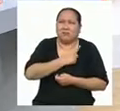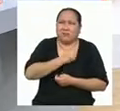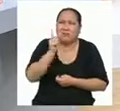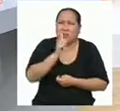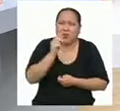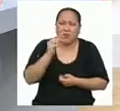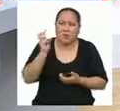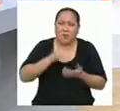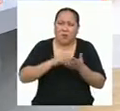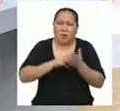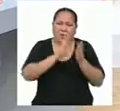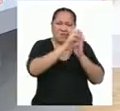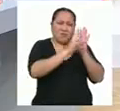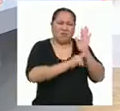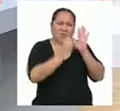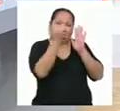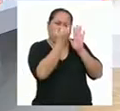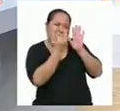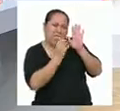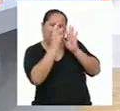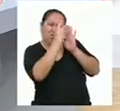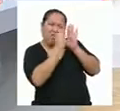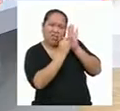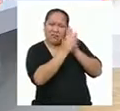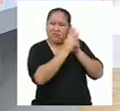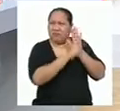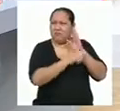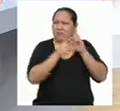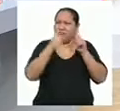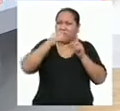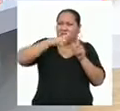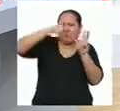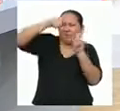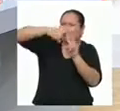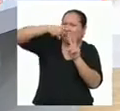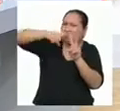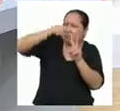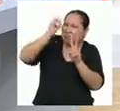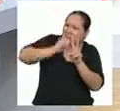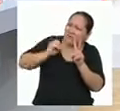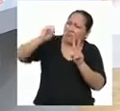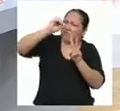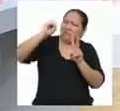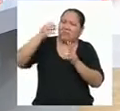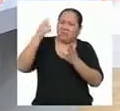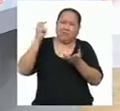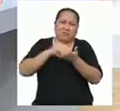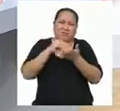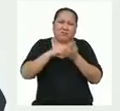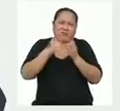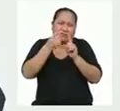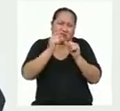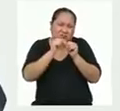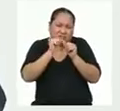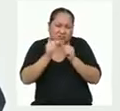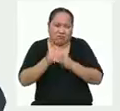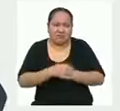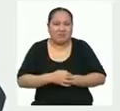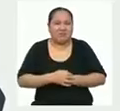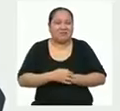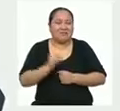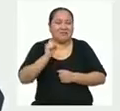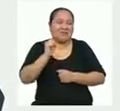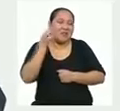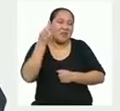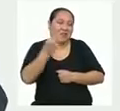más de esas fórmulas con símbolos desconocidos, raíces cuadradas, potencias y más operaciones. Es